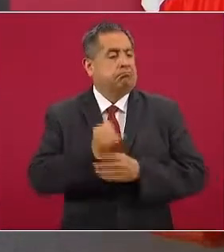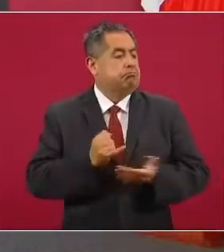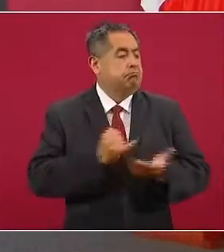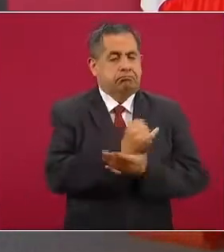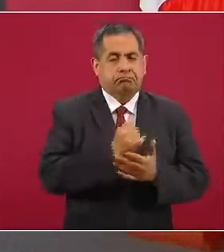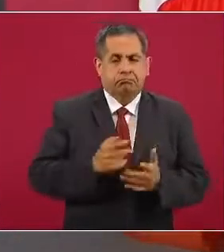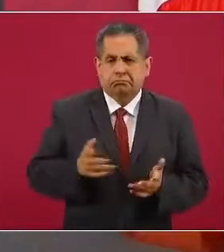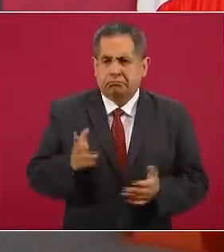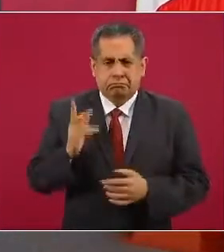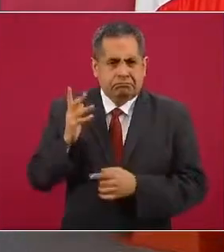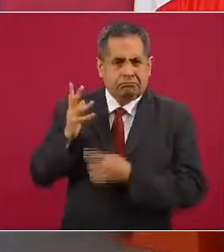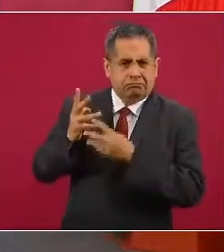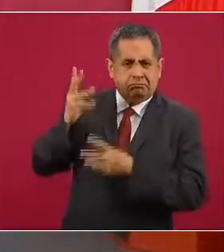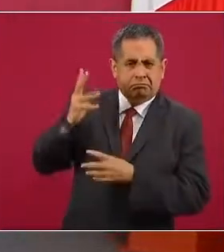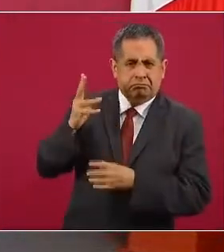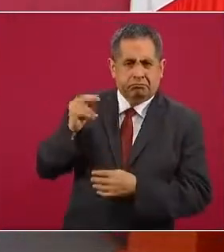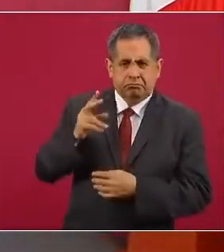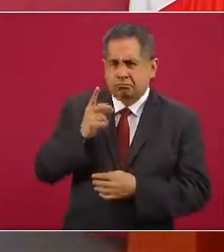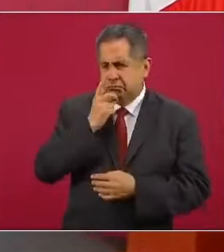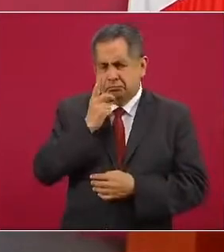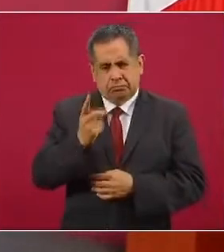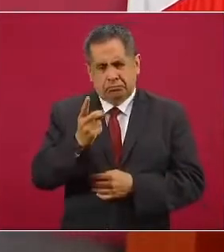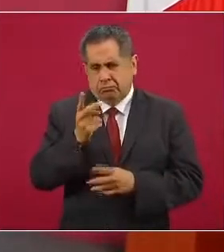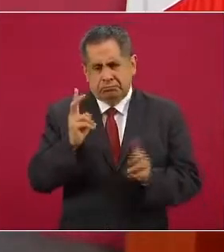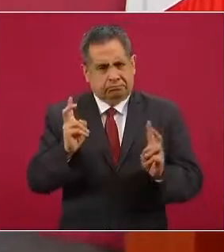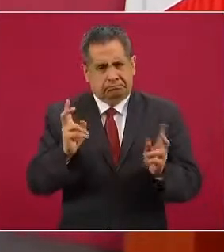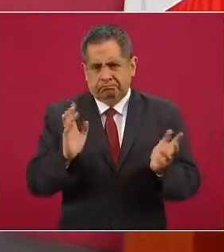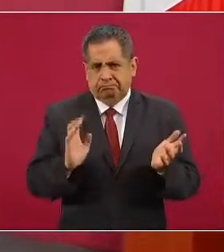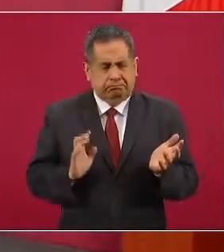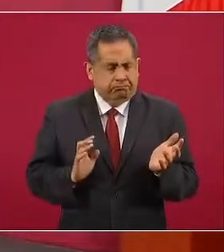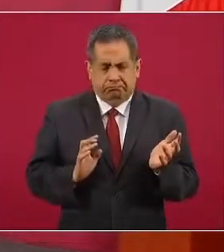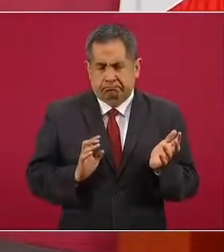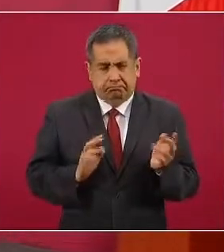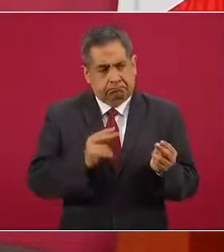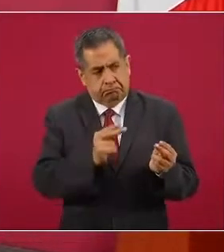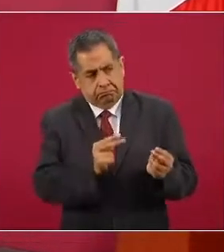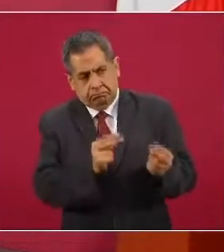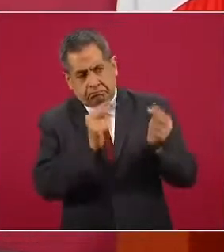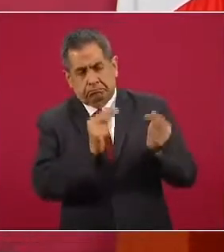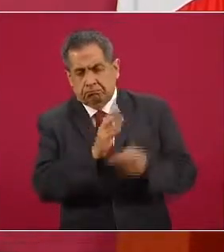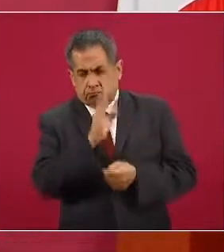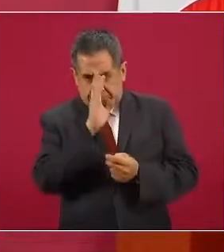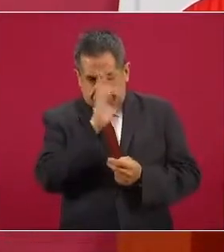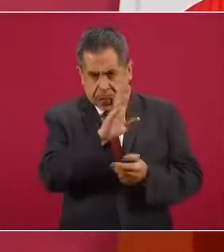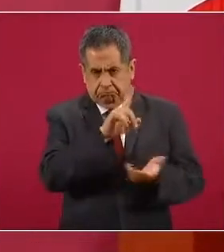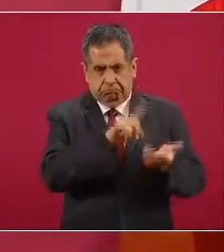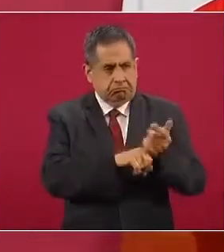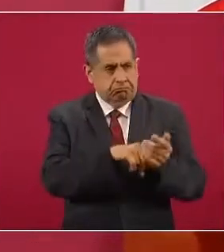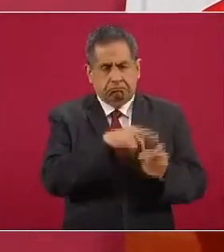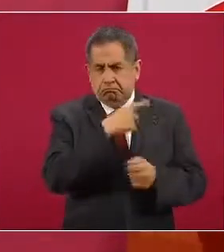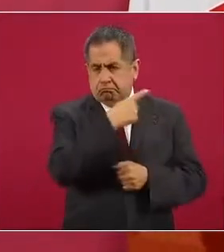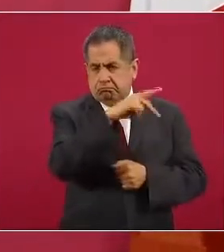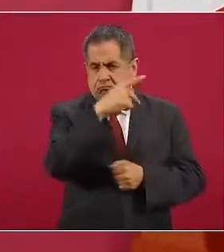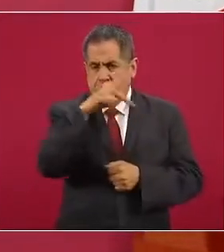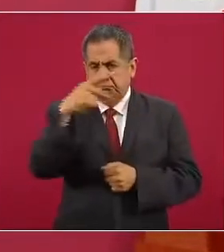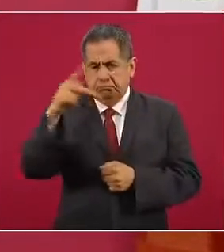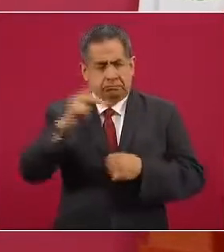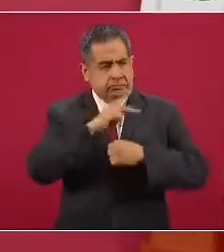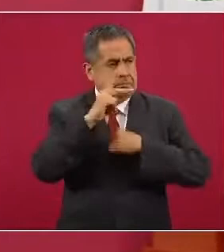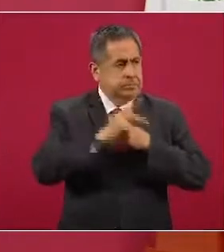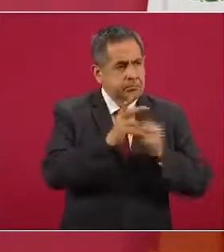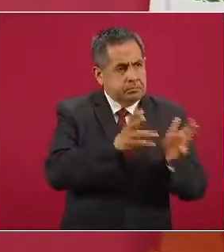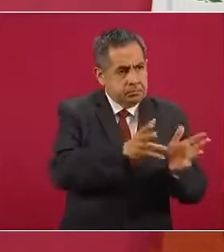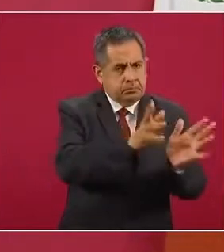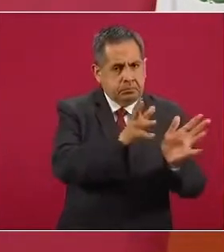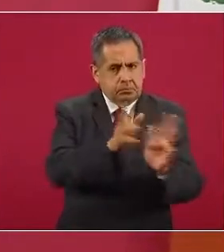sobre temas temas que sólo competen a los pueblos y a